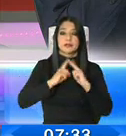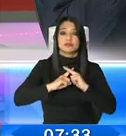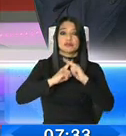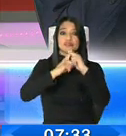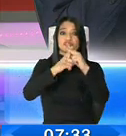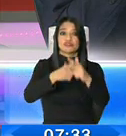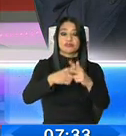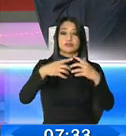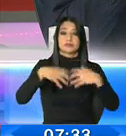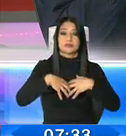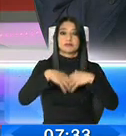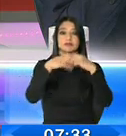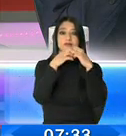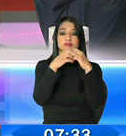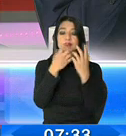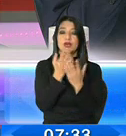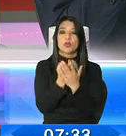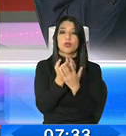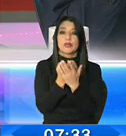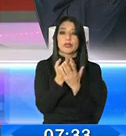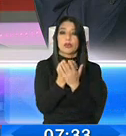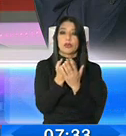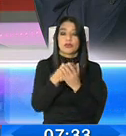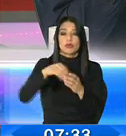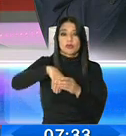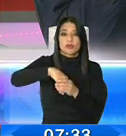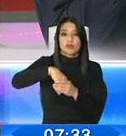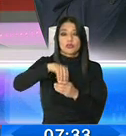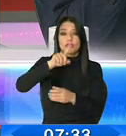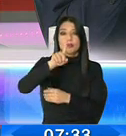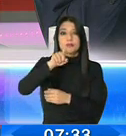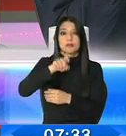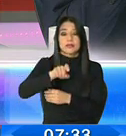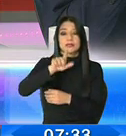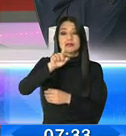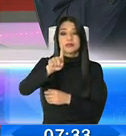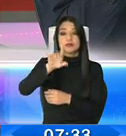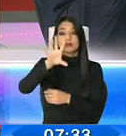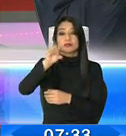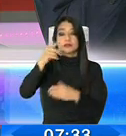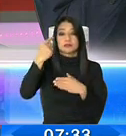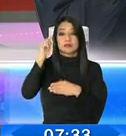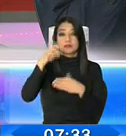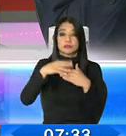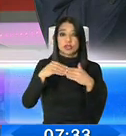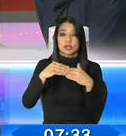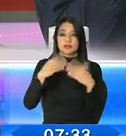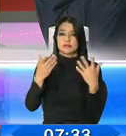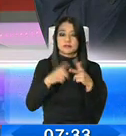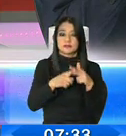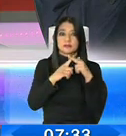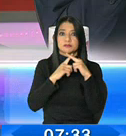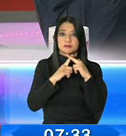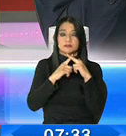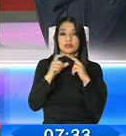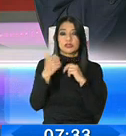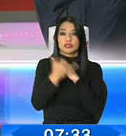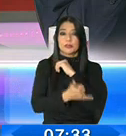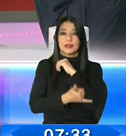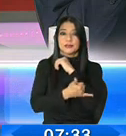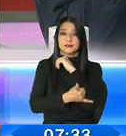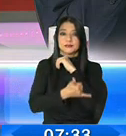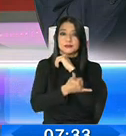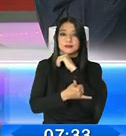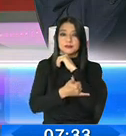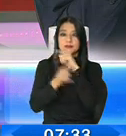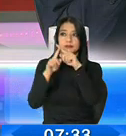que se llama Reactiva de Reactiva de Ecuador, que es un fondo de 1.150 millones que proviene de créditos del exterior, créditos de